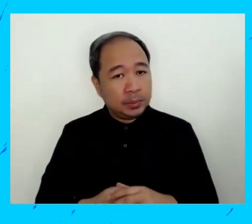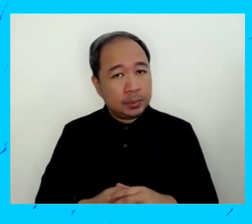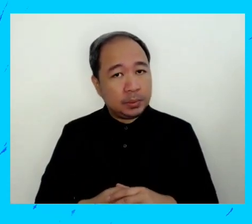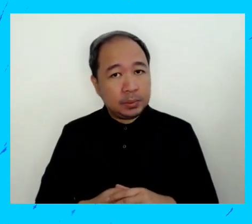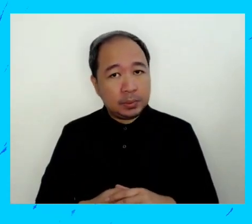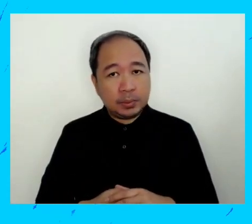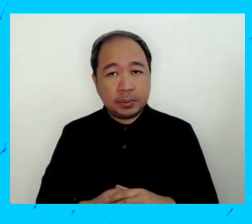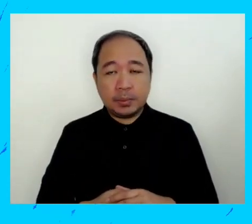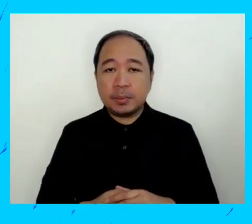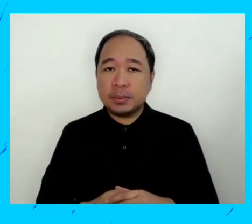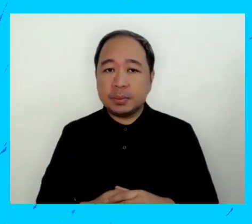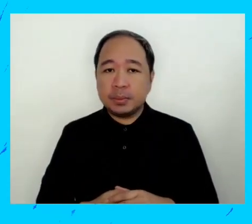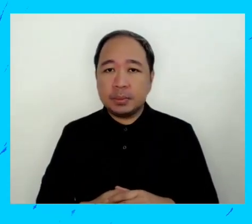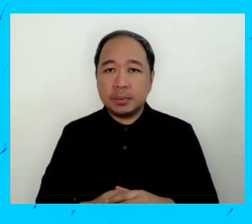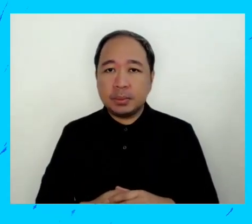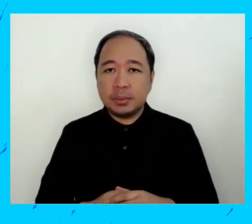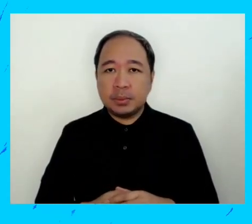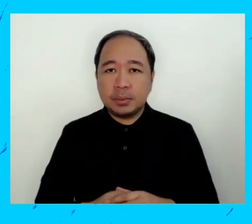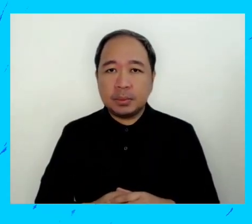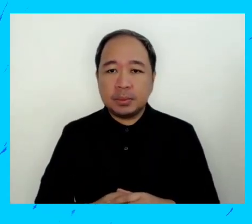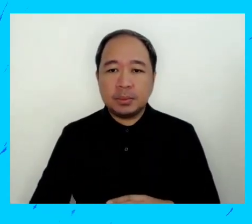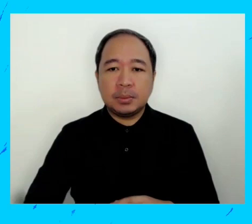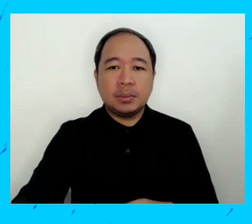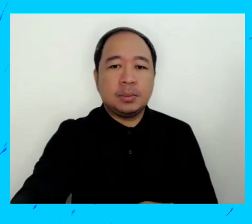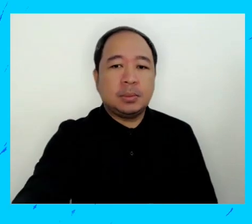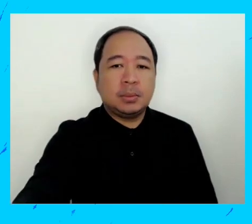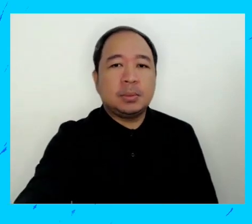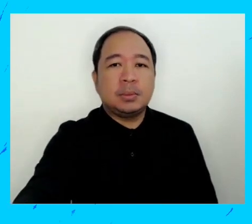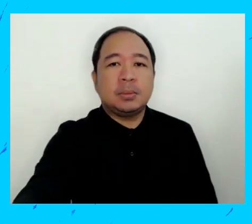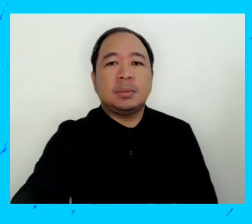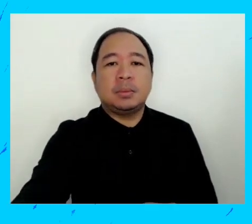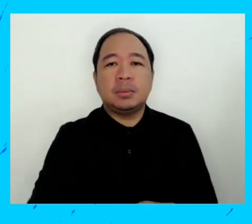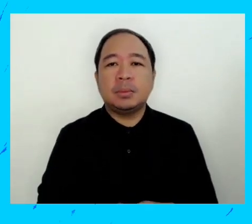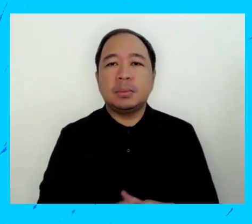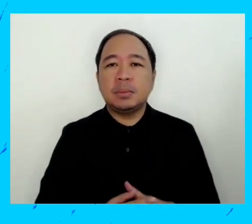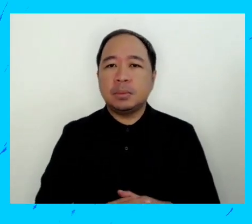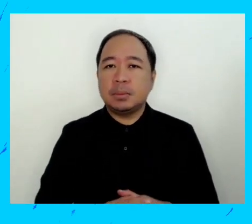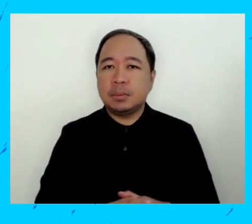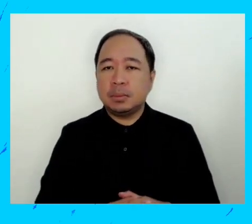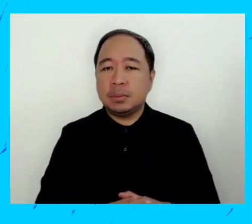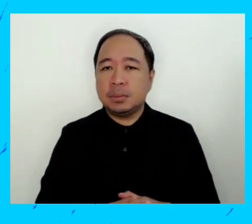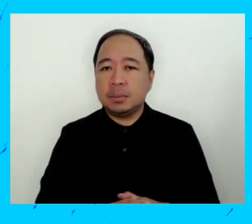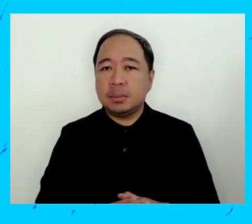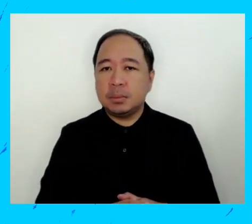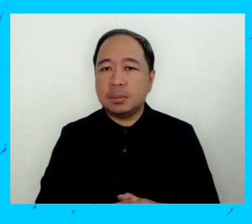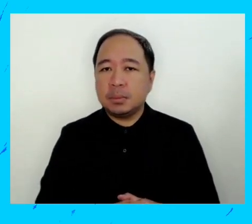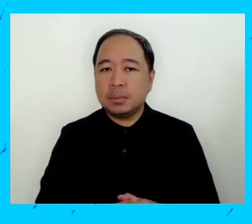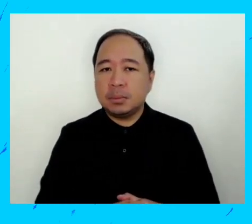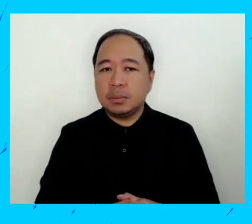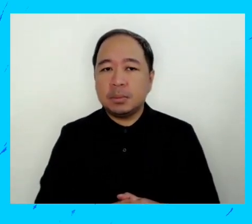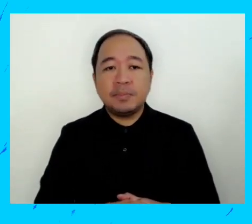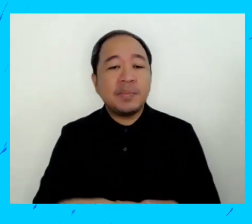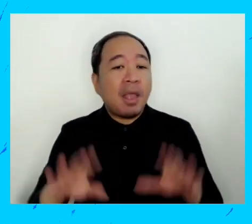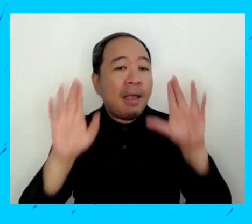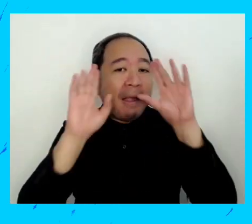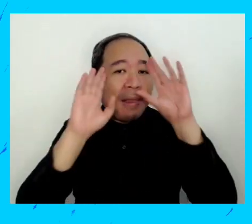por favor nos escucha hola yo